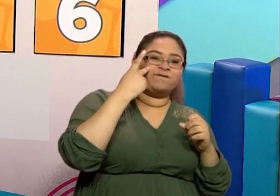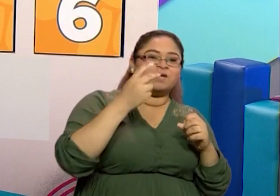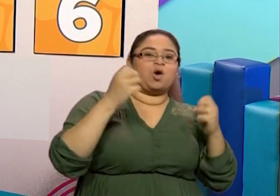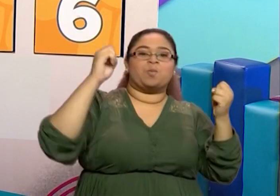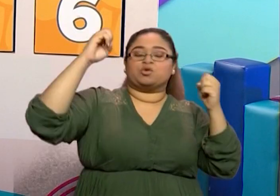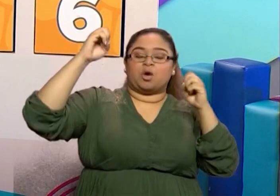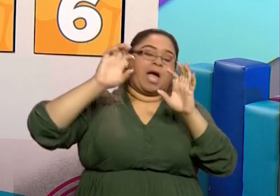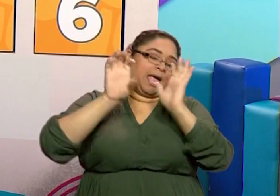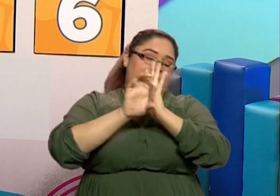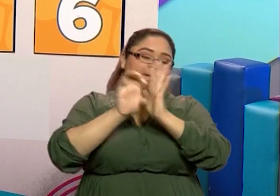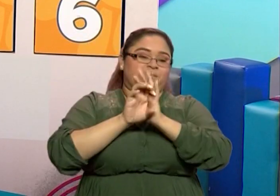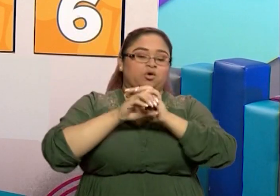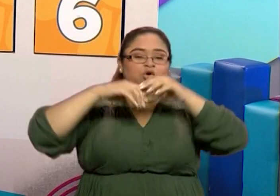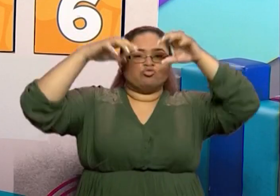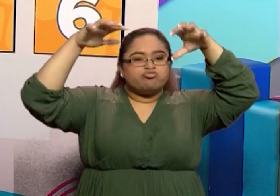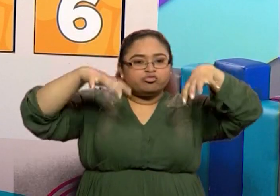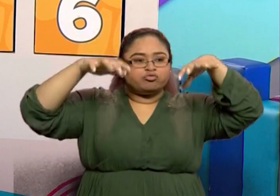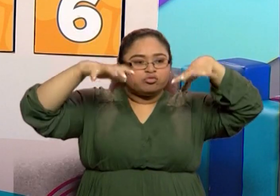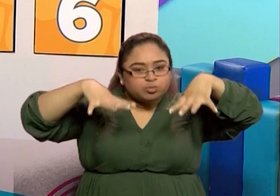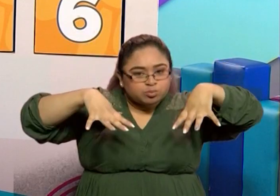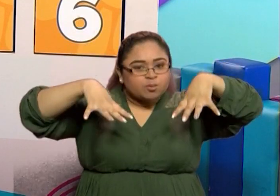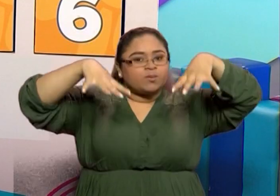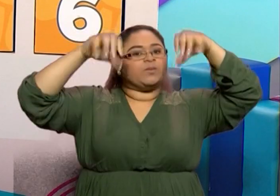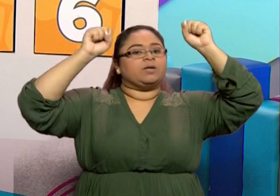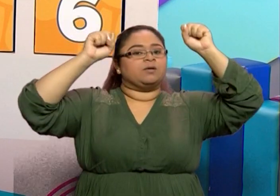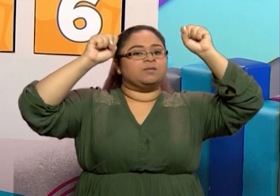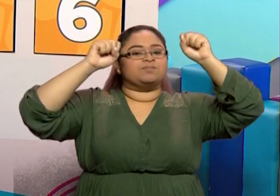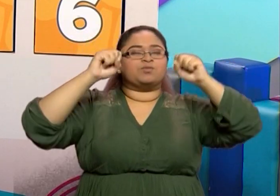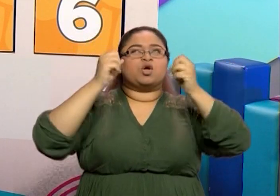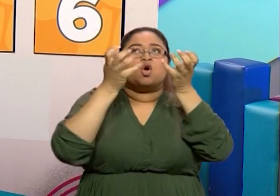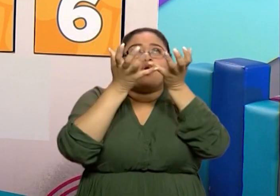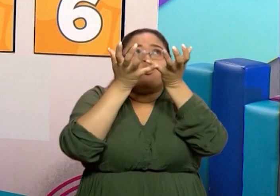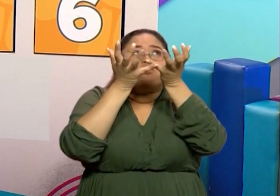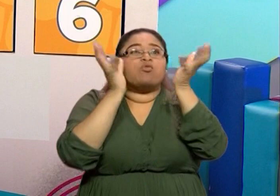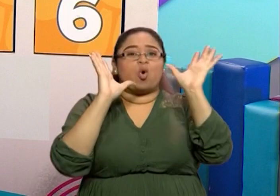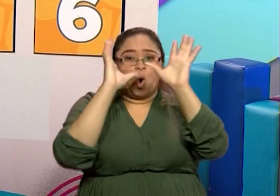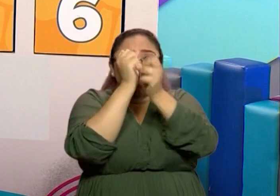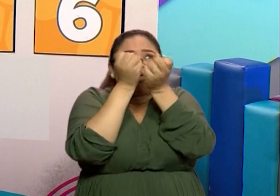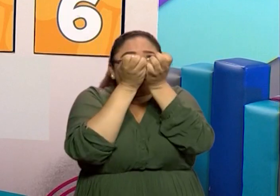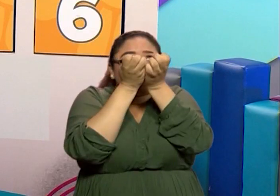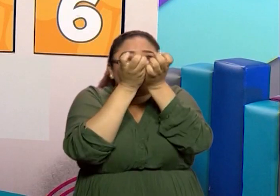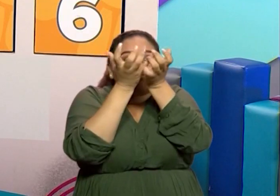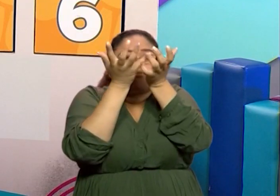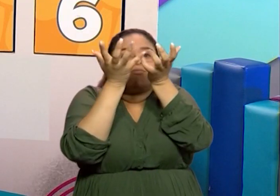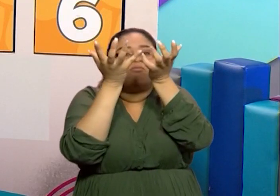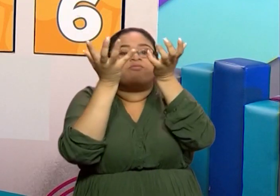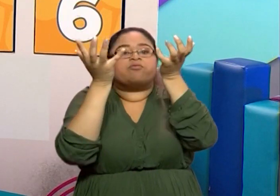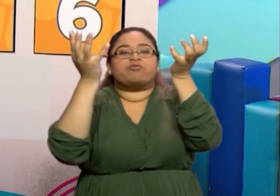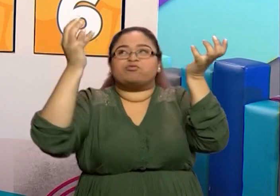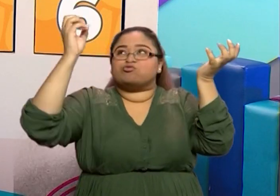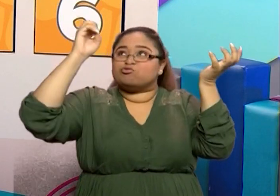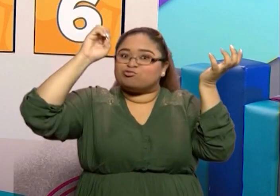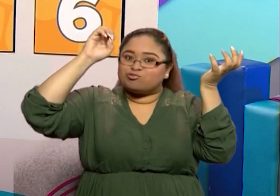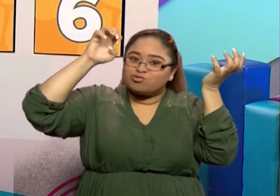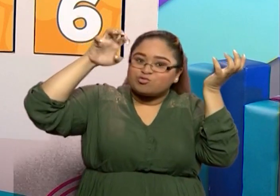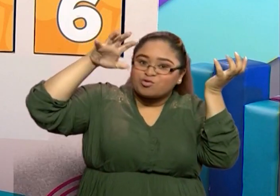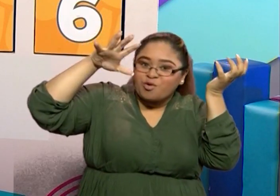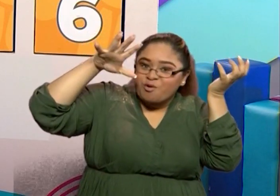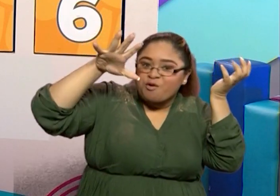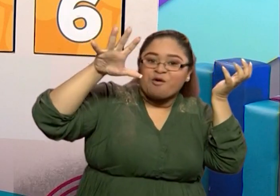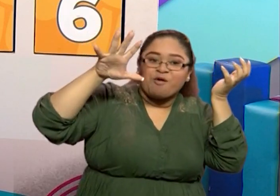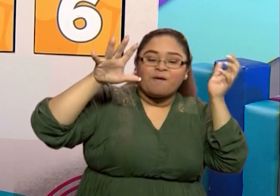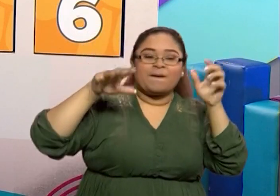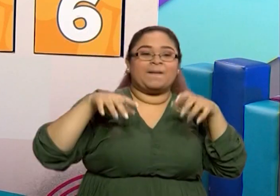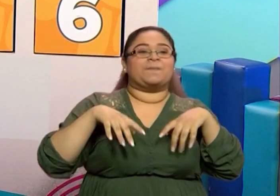salir el sol, ¿verdad? En las nubes a veces se forman unos colores maravillosos que yo estoy seguro que cuando ustedes lo ven,